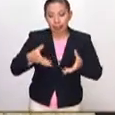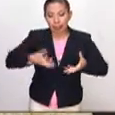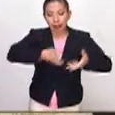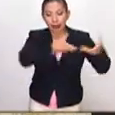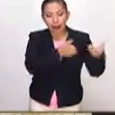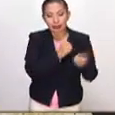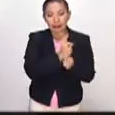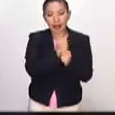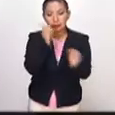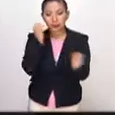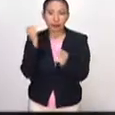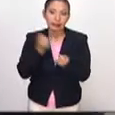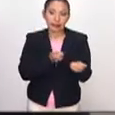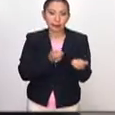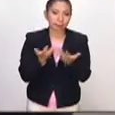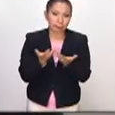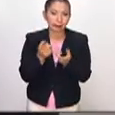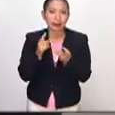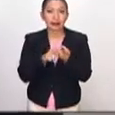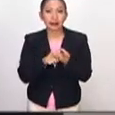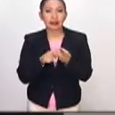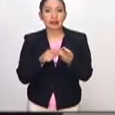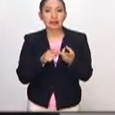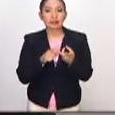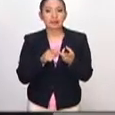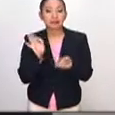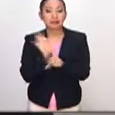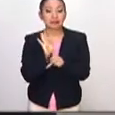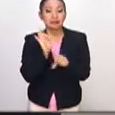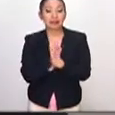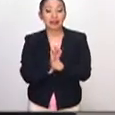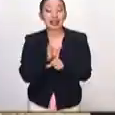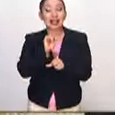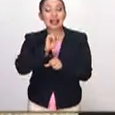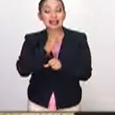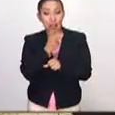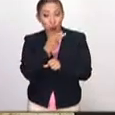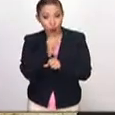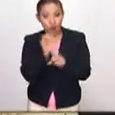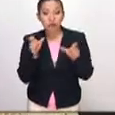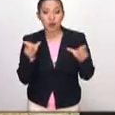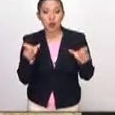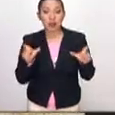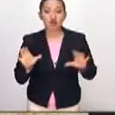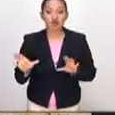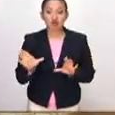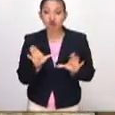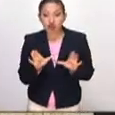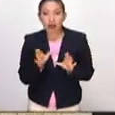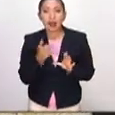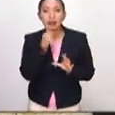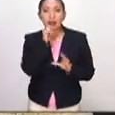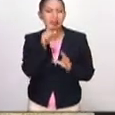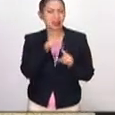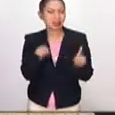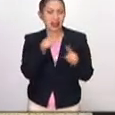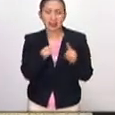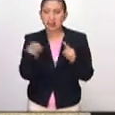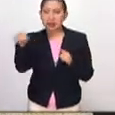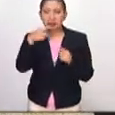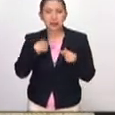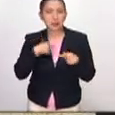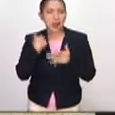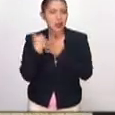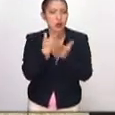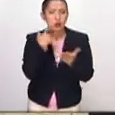del transporte. De los seguros. ¿Perdón? De los seguros. De los seguros. Y bueno, pues se unen muchas voluntades